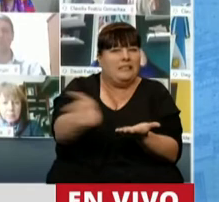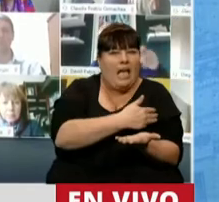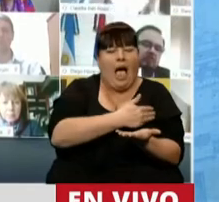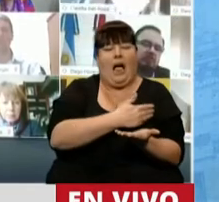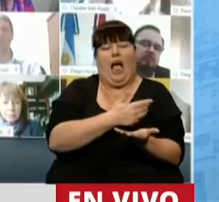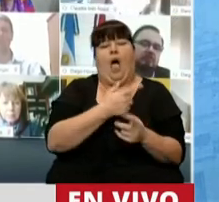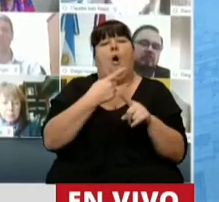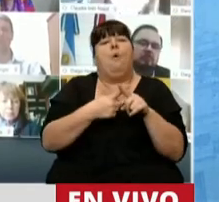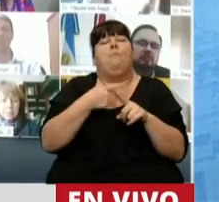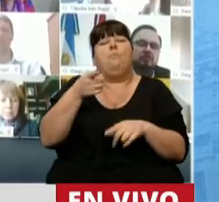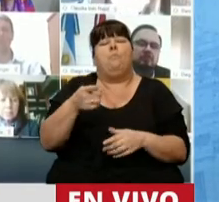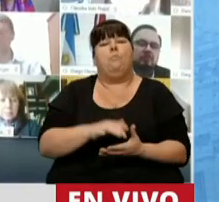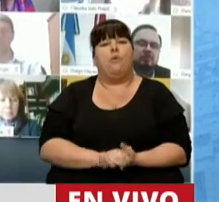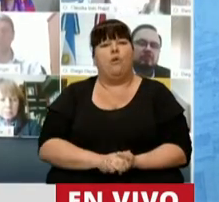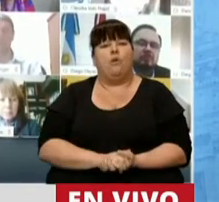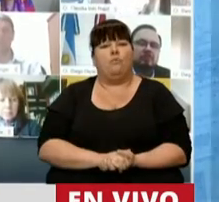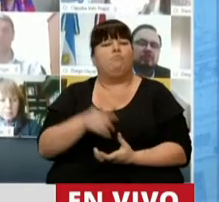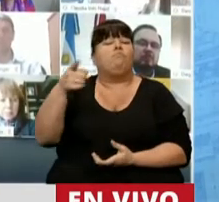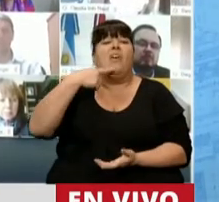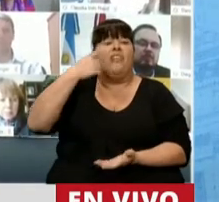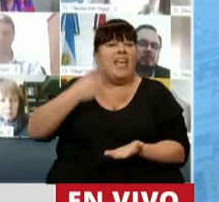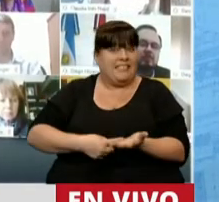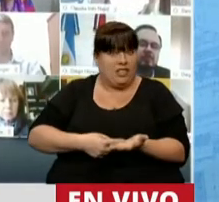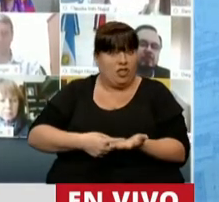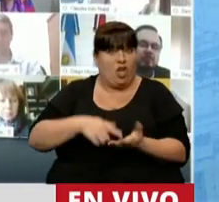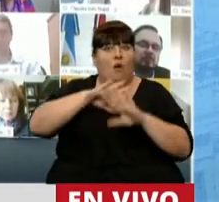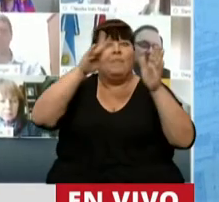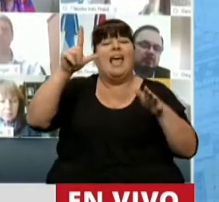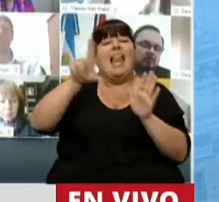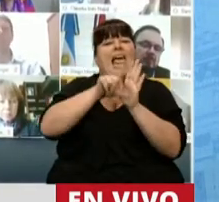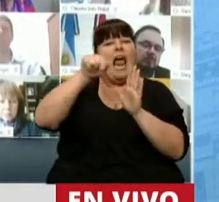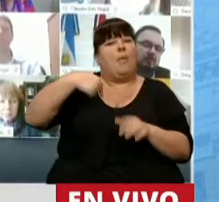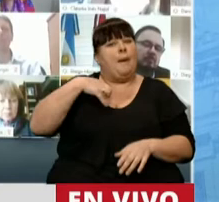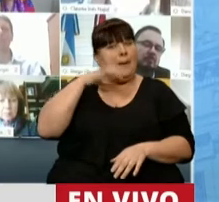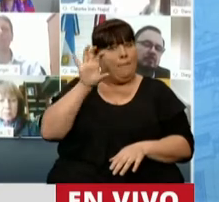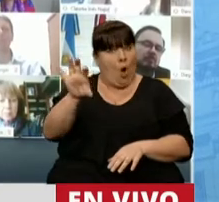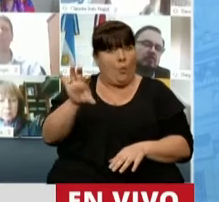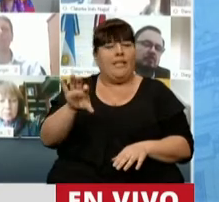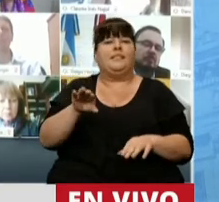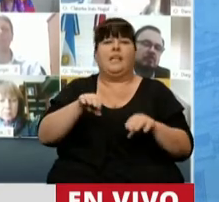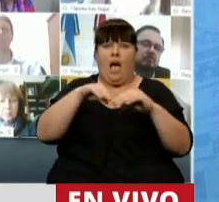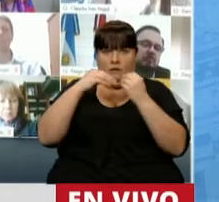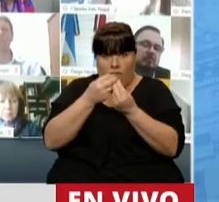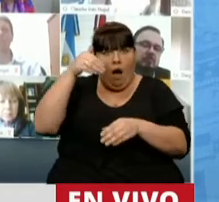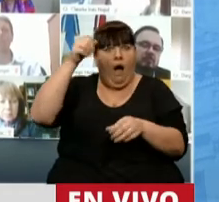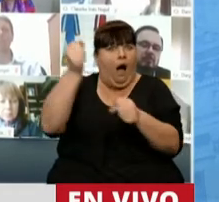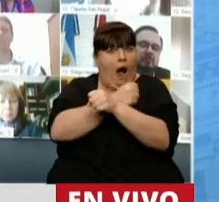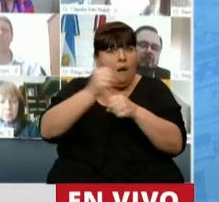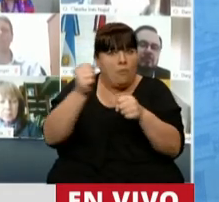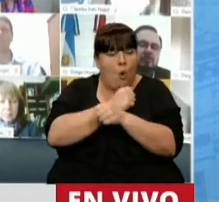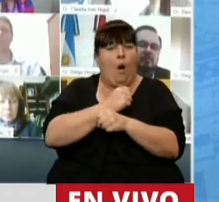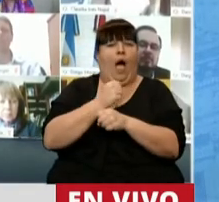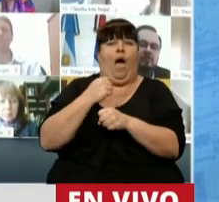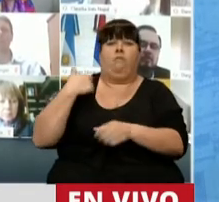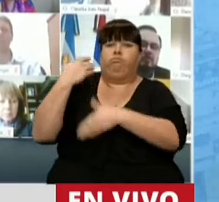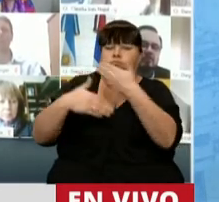por haber tomado la decisión, la legislatura en mi provincia con número suficiente, con el